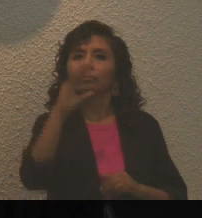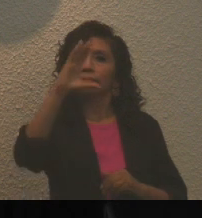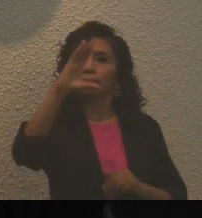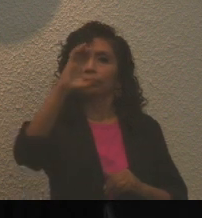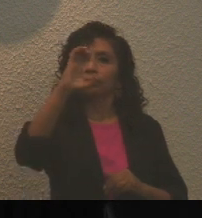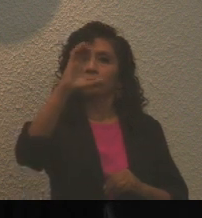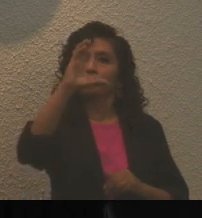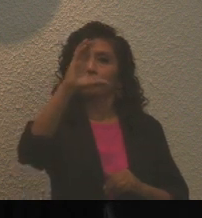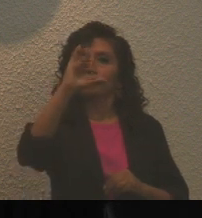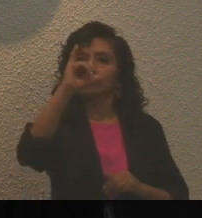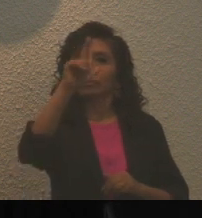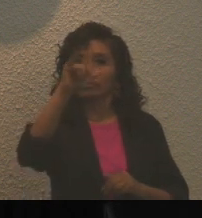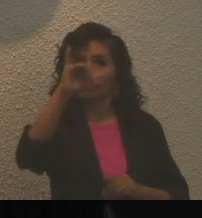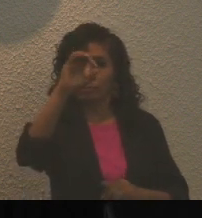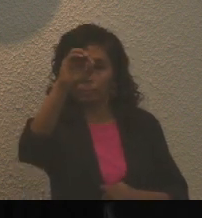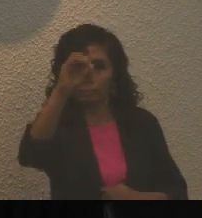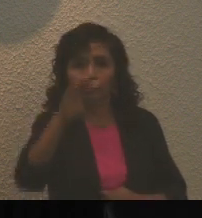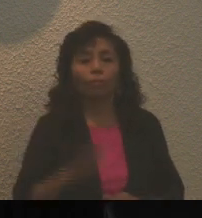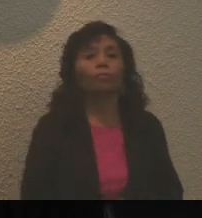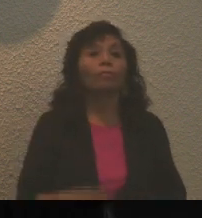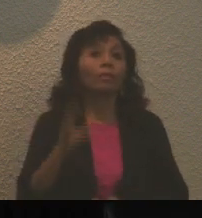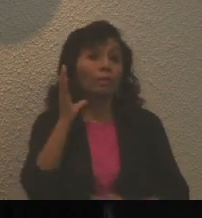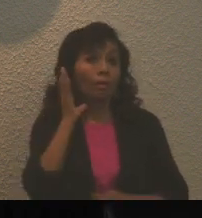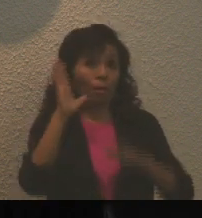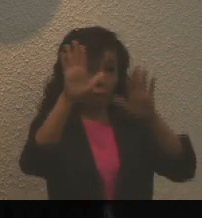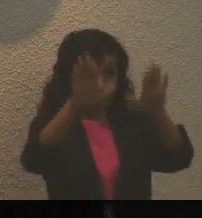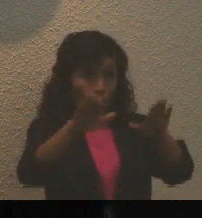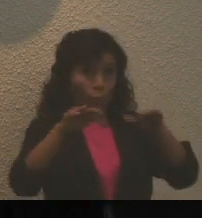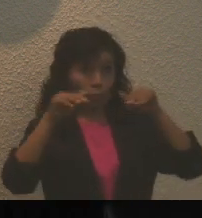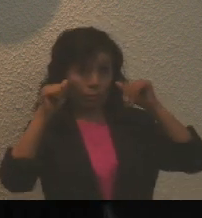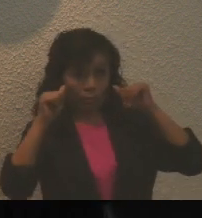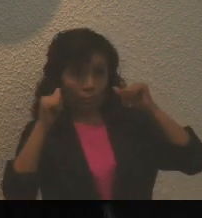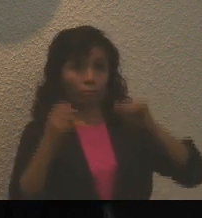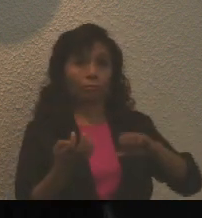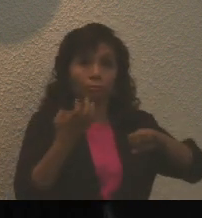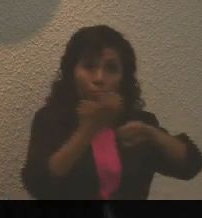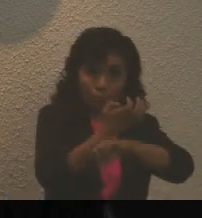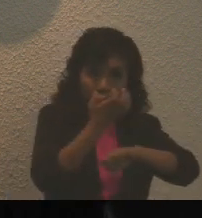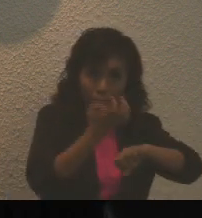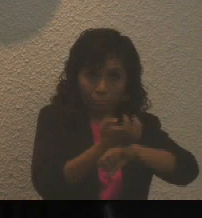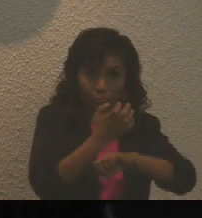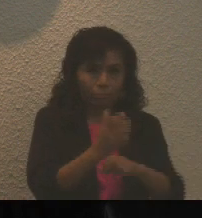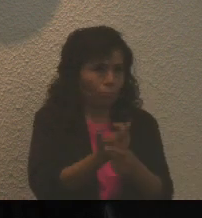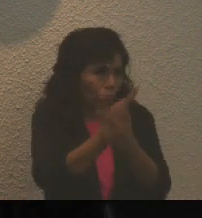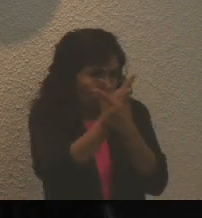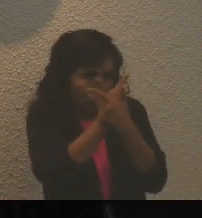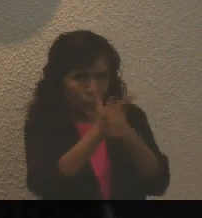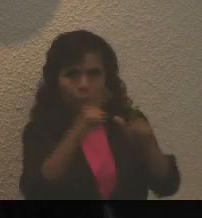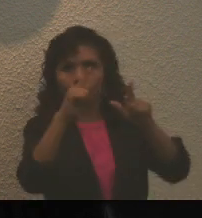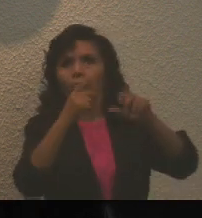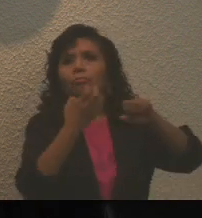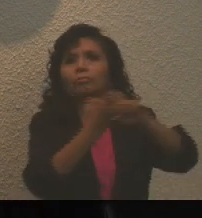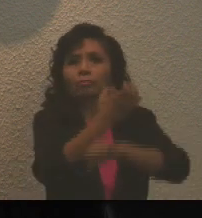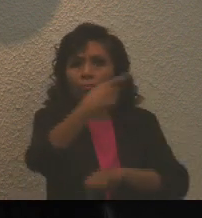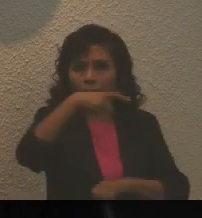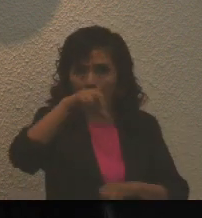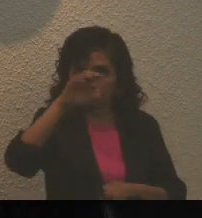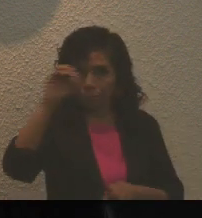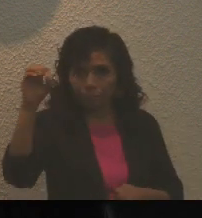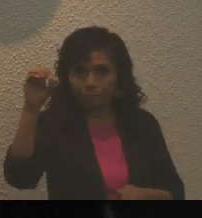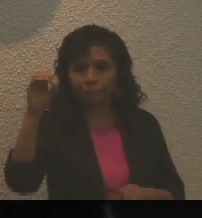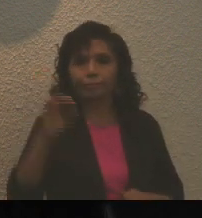La Honorable Décima Segunda Legislatura Constitucional del Estado, Libre y Soberano de Quintana Roo,